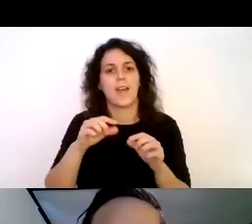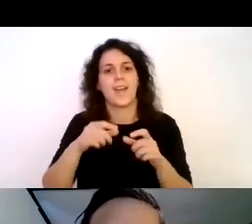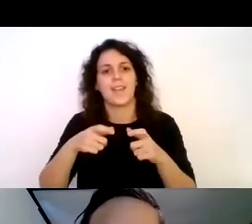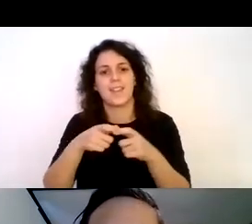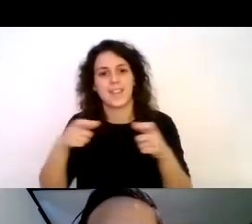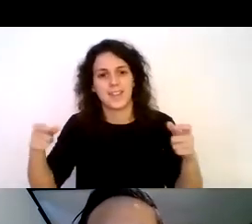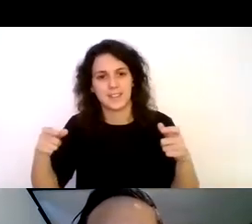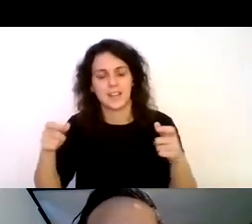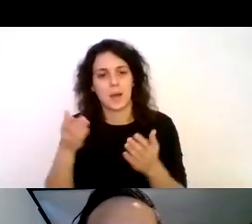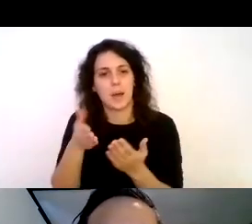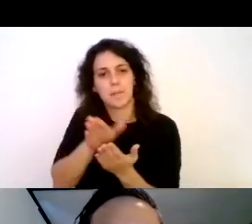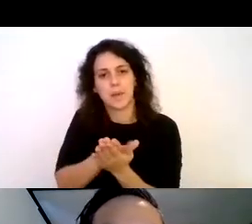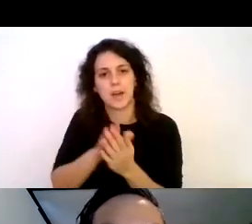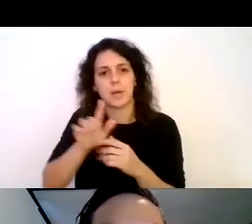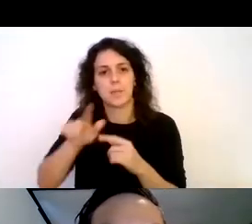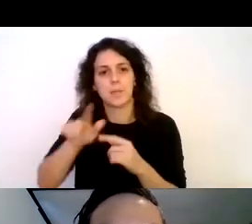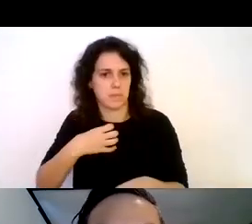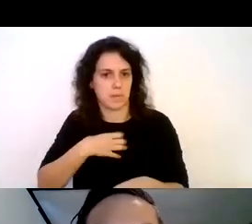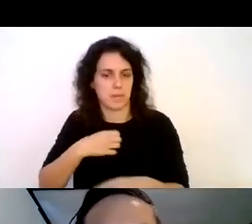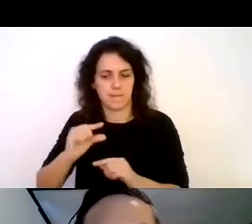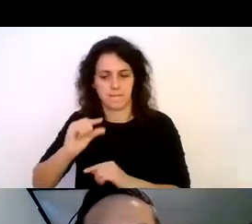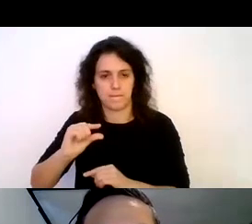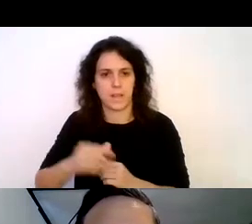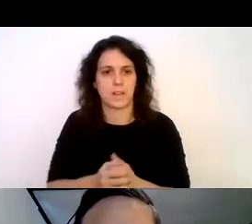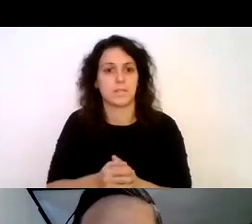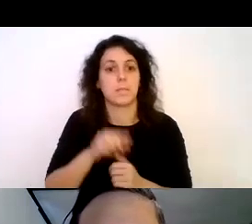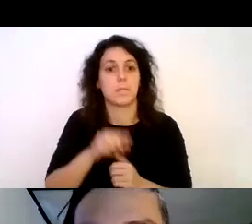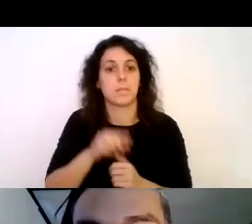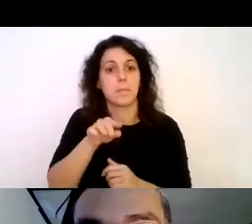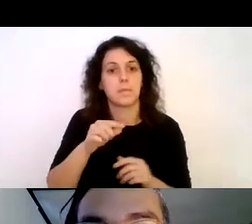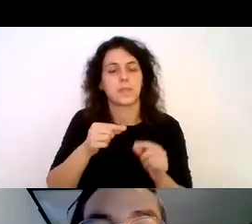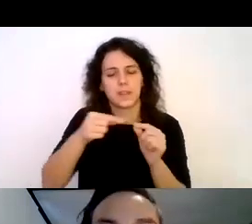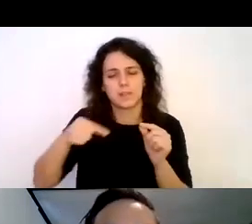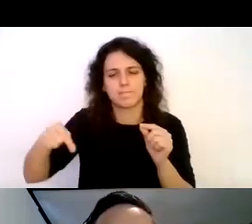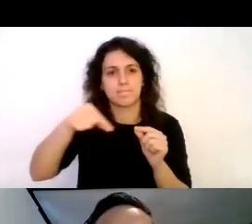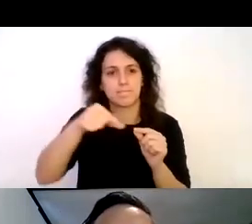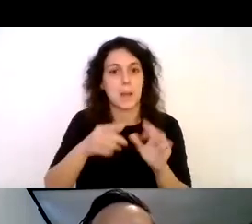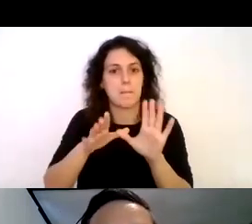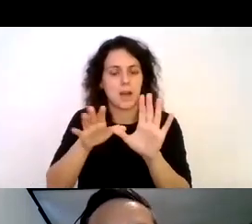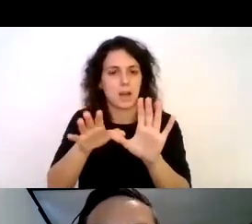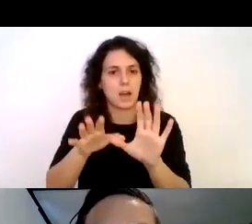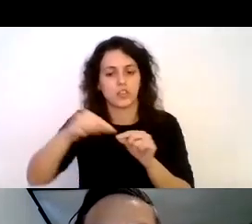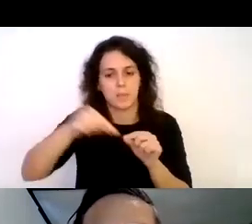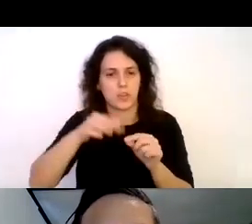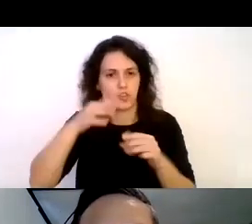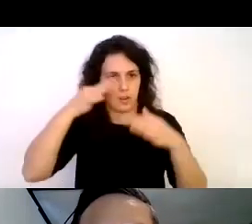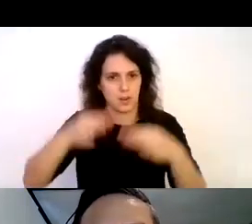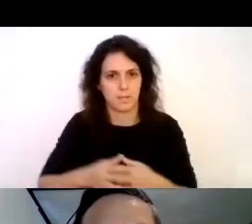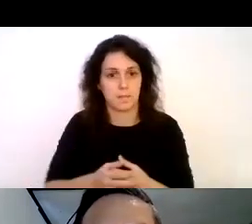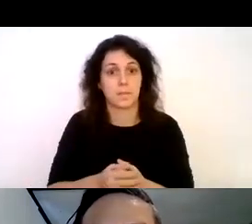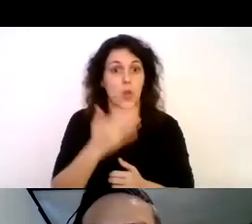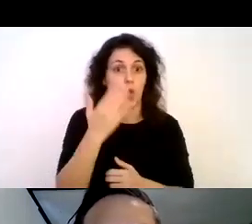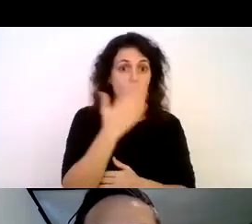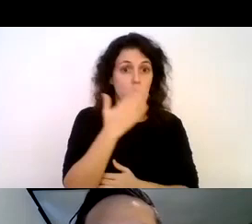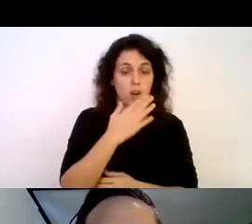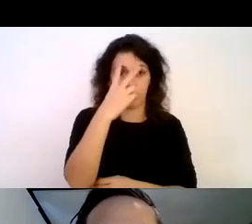hoja gruesa en la que se puede observar un sorzal en tamaño real. Por otra parte, el Colegio Santa Lucía se